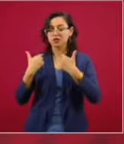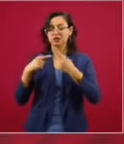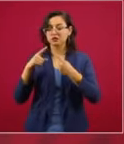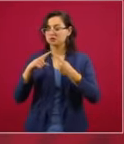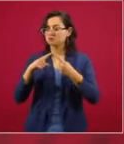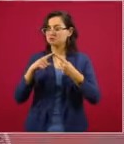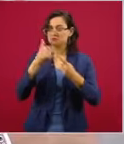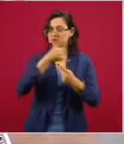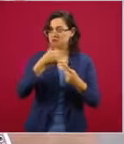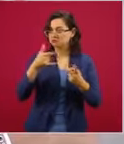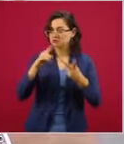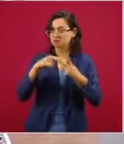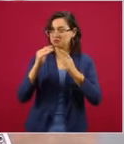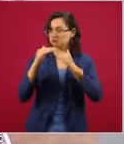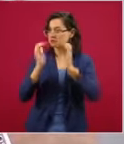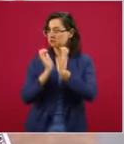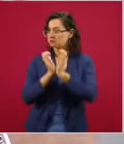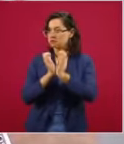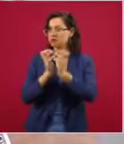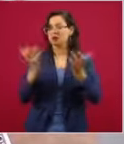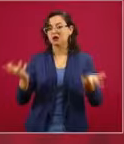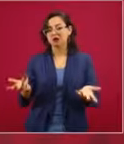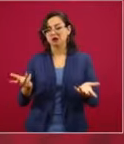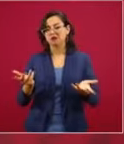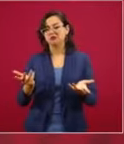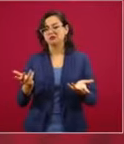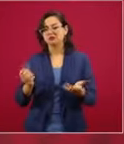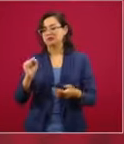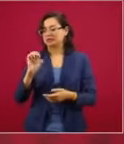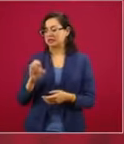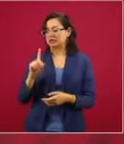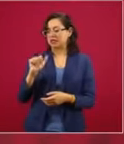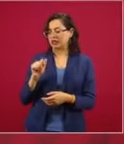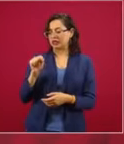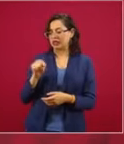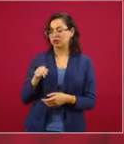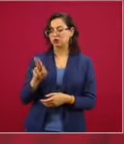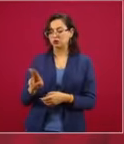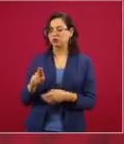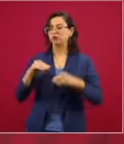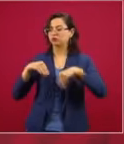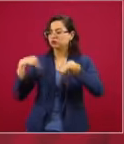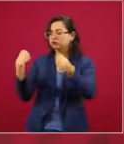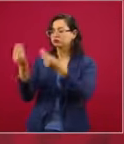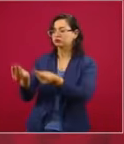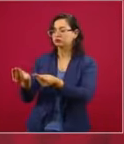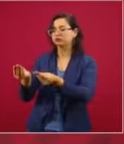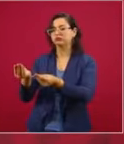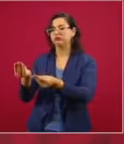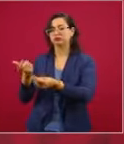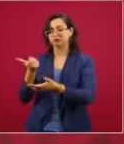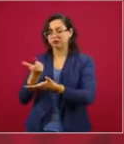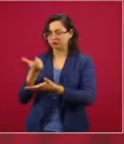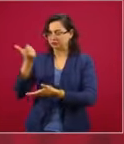la Secretaría de Desarrollo Urbano, que entregue de manera directa, sin intermediarios,